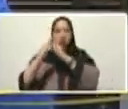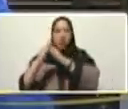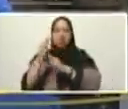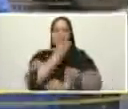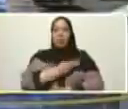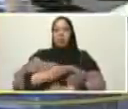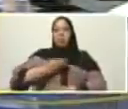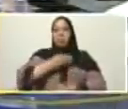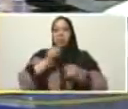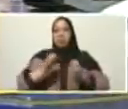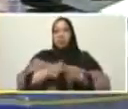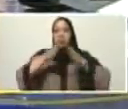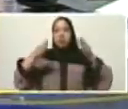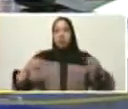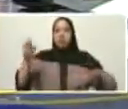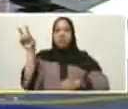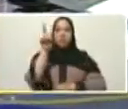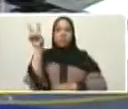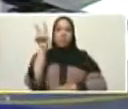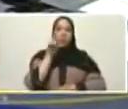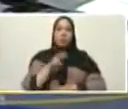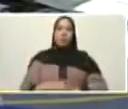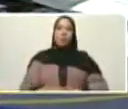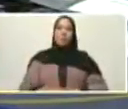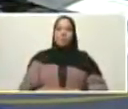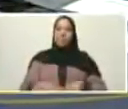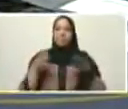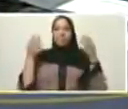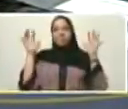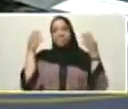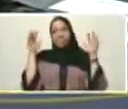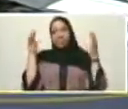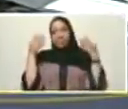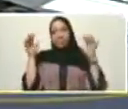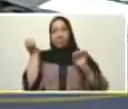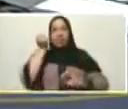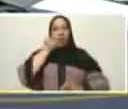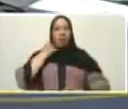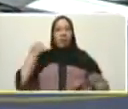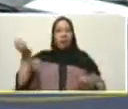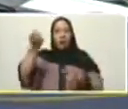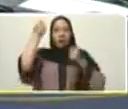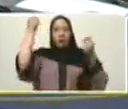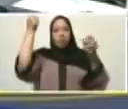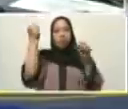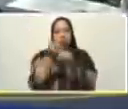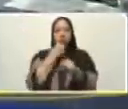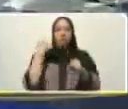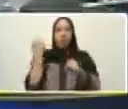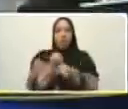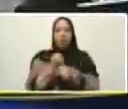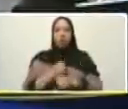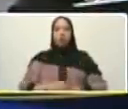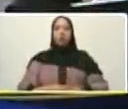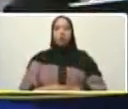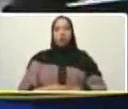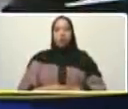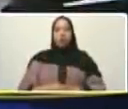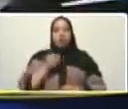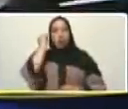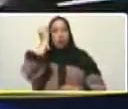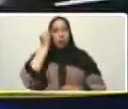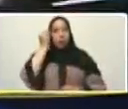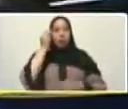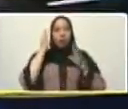misión vivienda Venezuela bregando luchando trabajando creyendo y